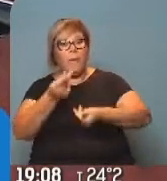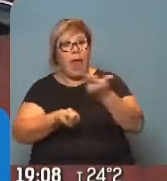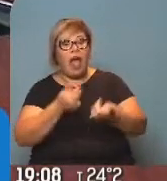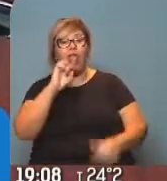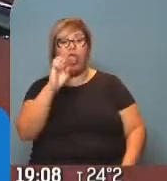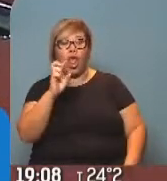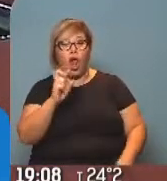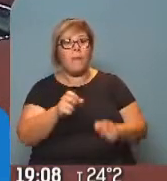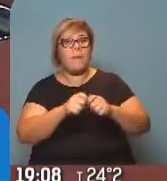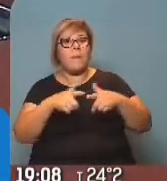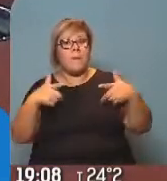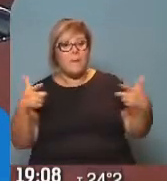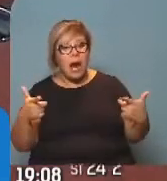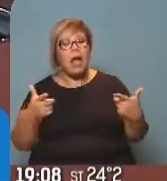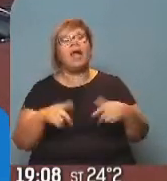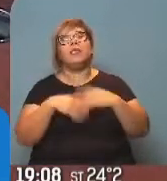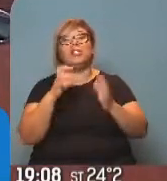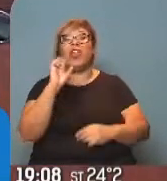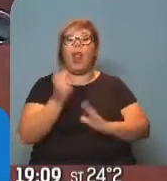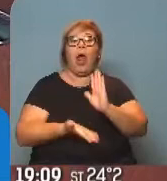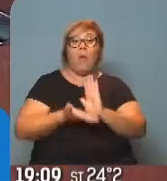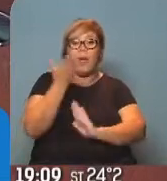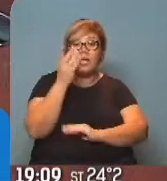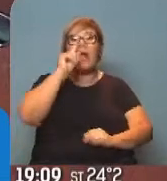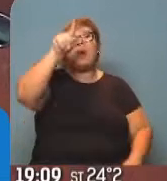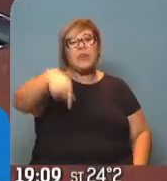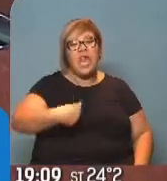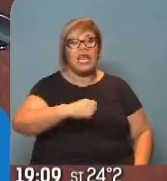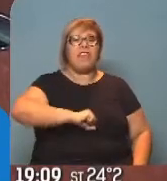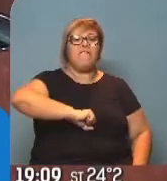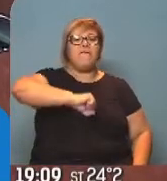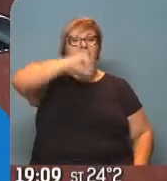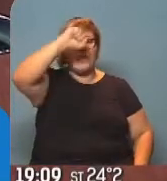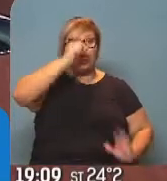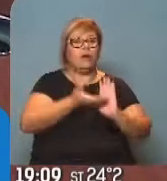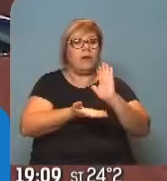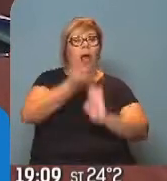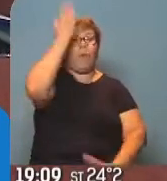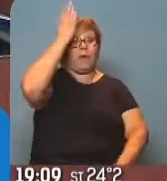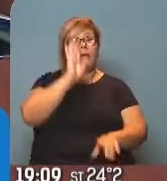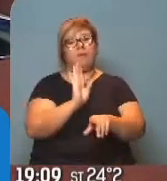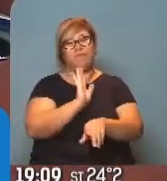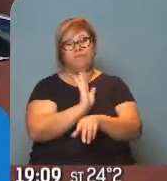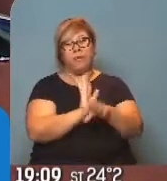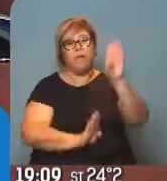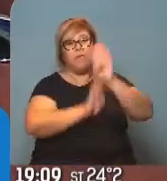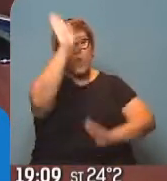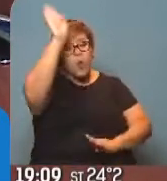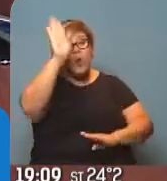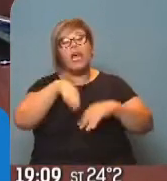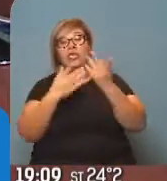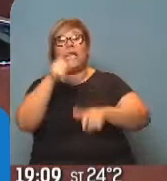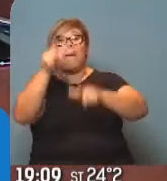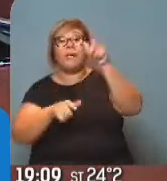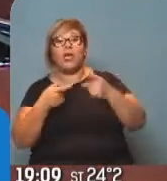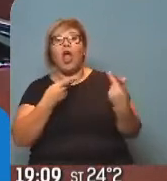que se remarque la cotización del dólar y eso después se traduce en más inflación. Más inflación es menos poder adquisitivo, menos consumo y es como que